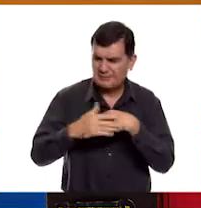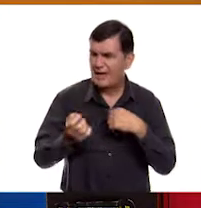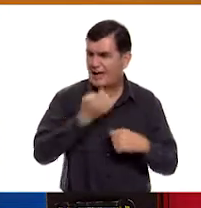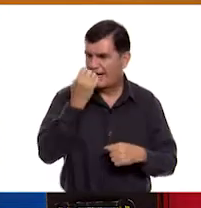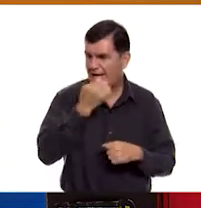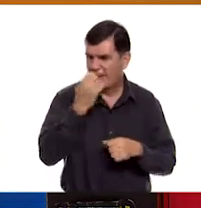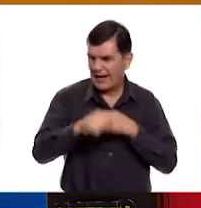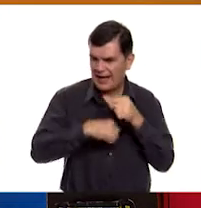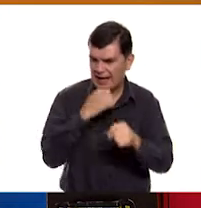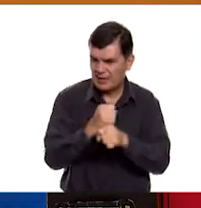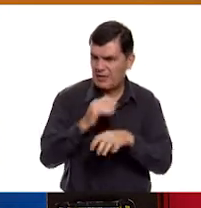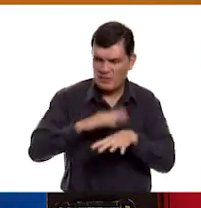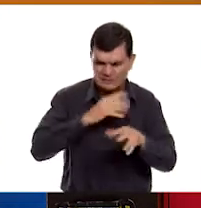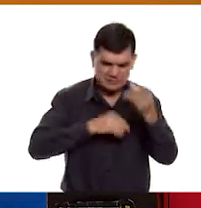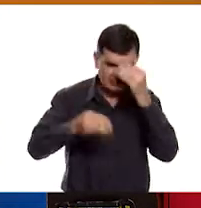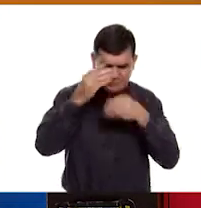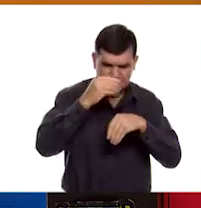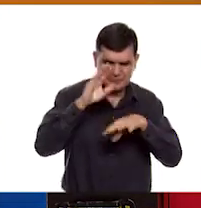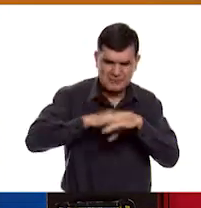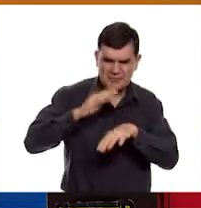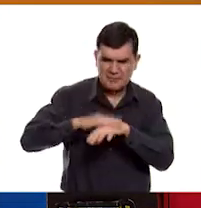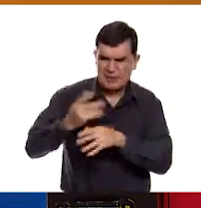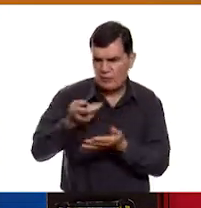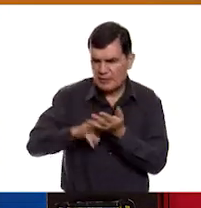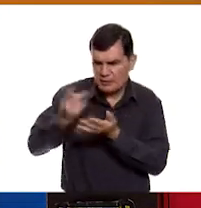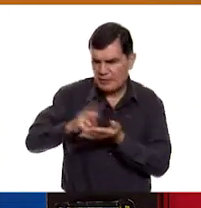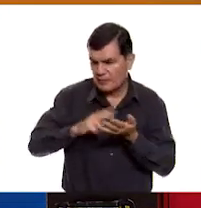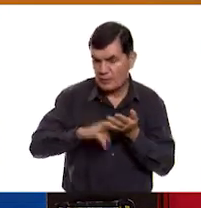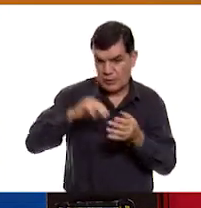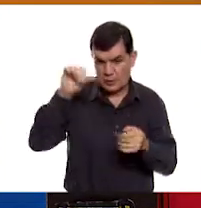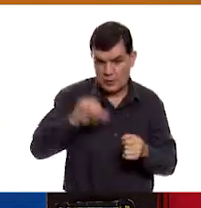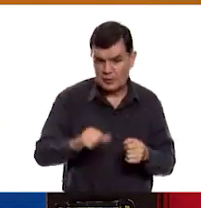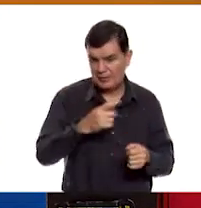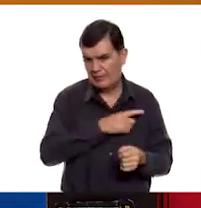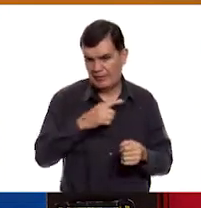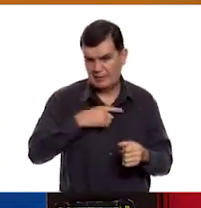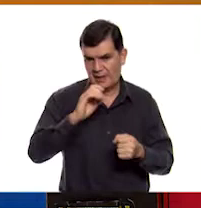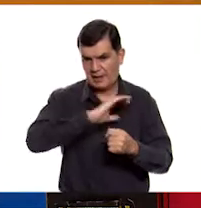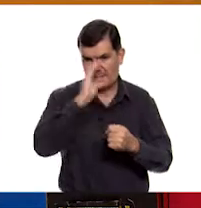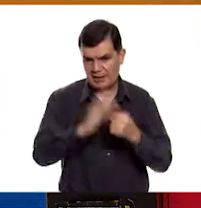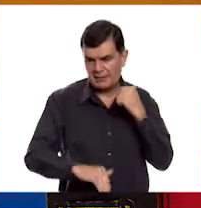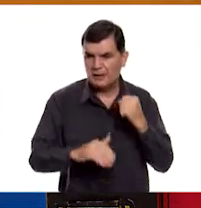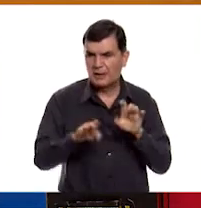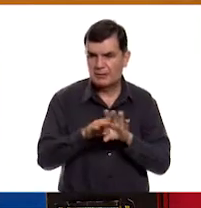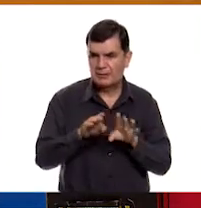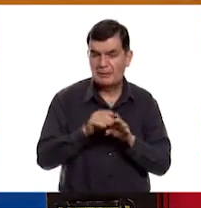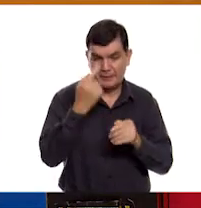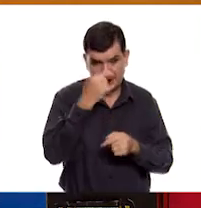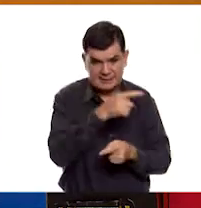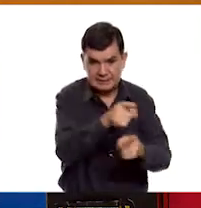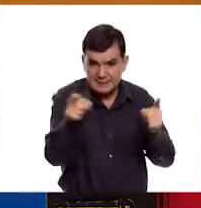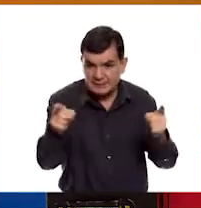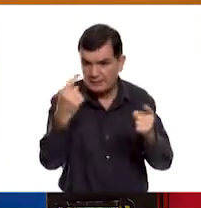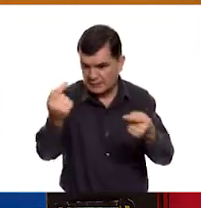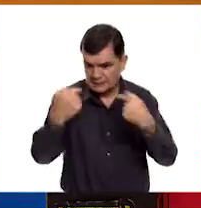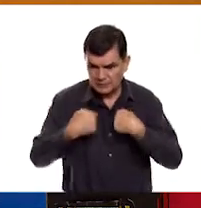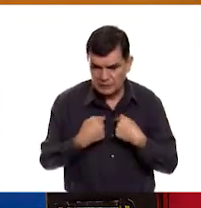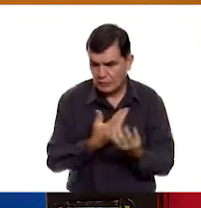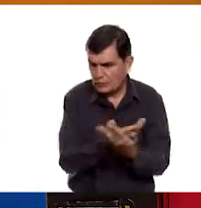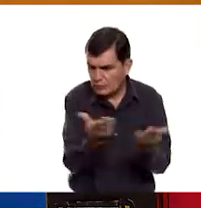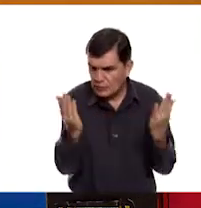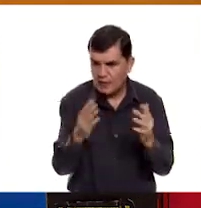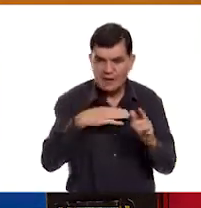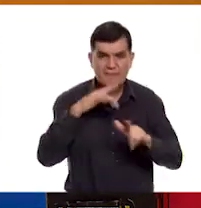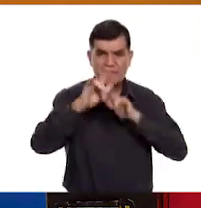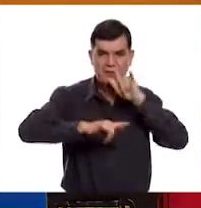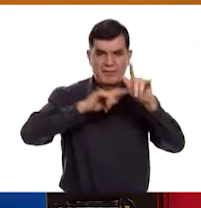vas a seguir aprendiendo mucho en la clase de artes. Pero hoy tenemos que concluir y tenemos preparado para ti, para todas las niñas y niños, una feria